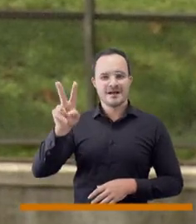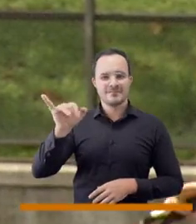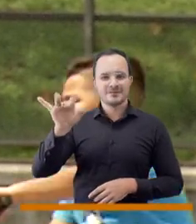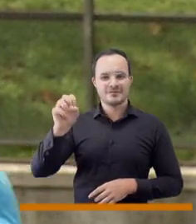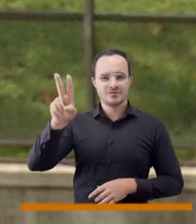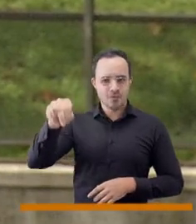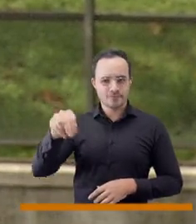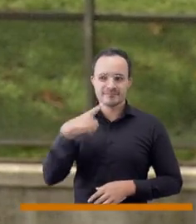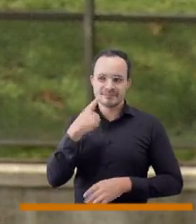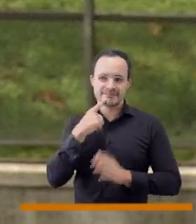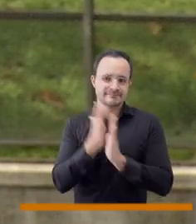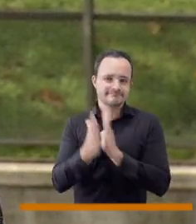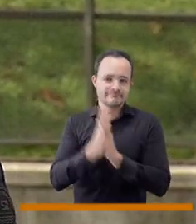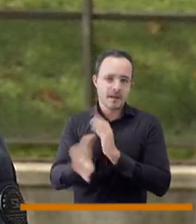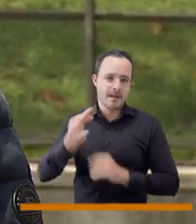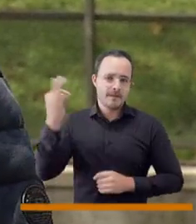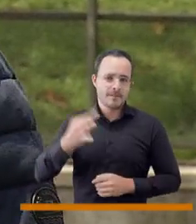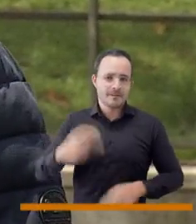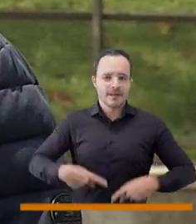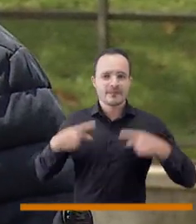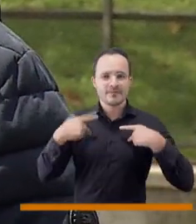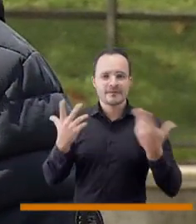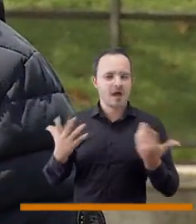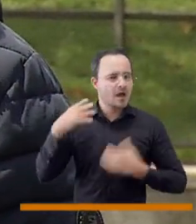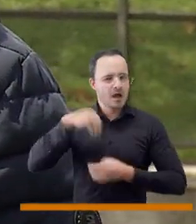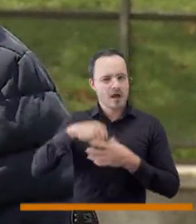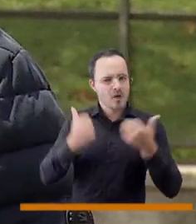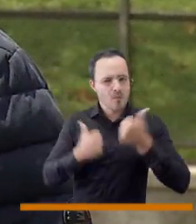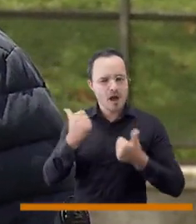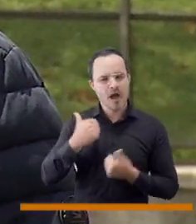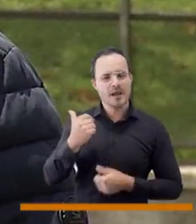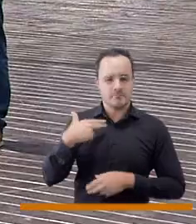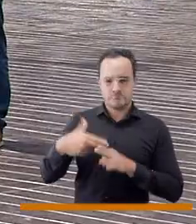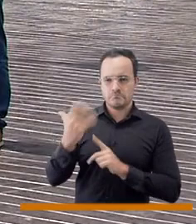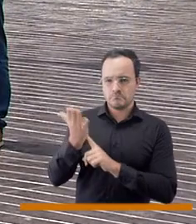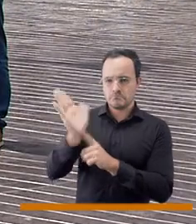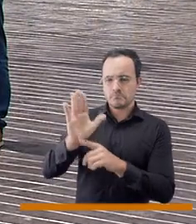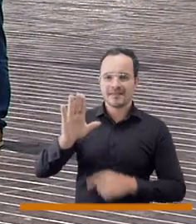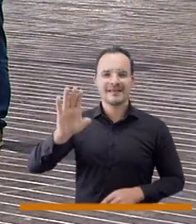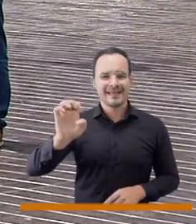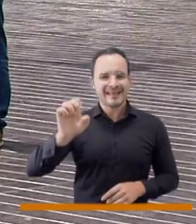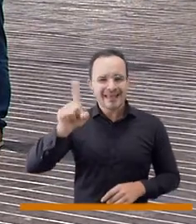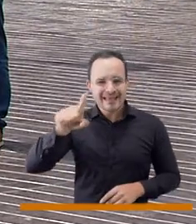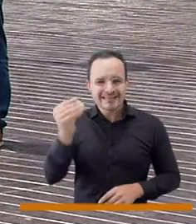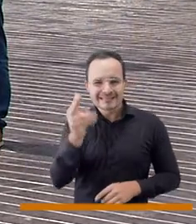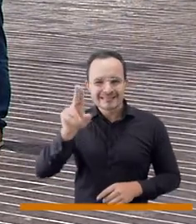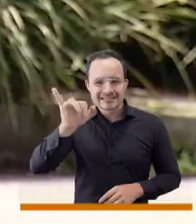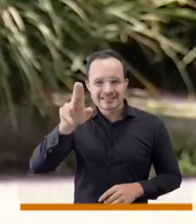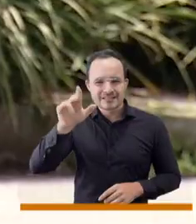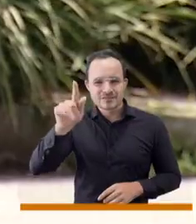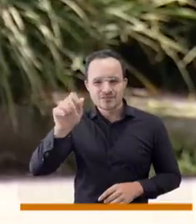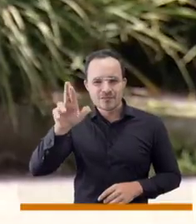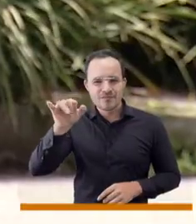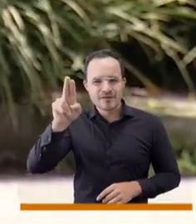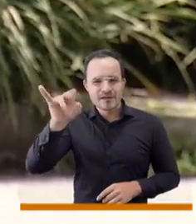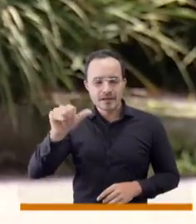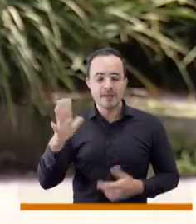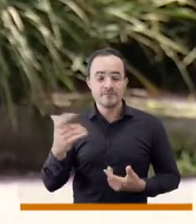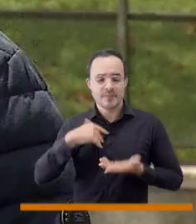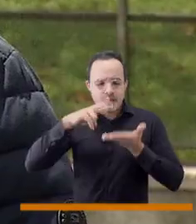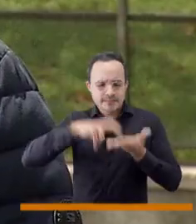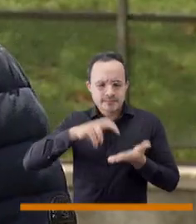de la Escuela de Rehabilitación en Salud Mental, pero como nos cuenta el concejal Babington tiene una experiencia también de vida con la